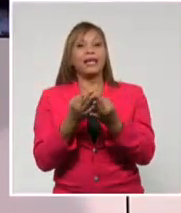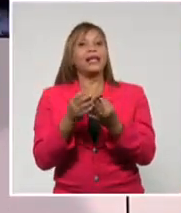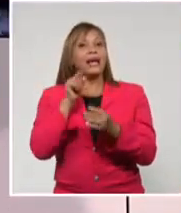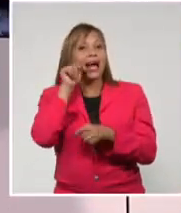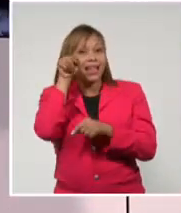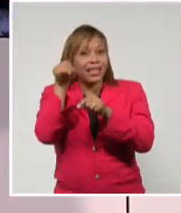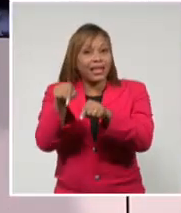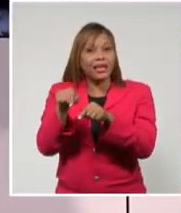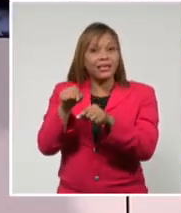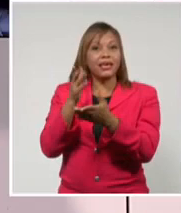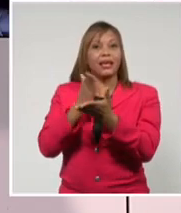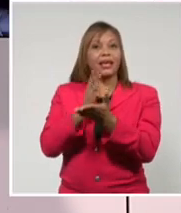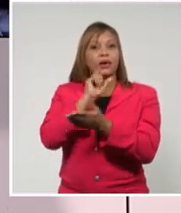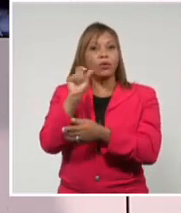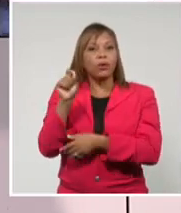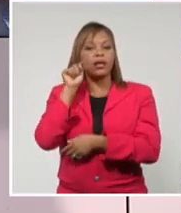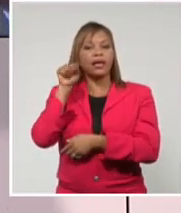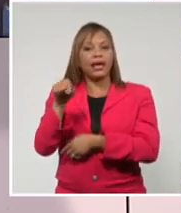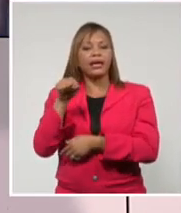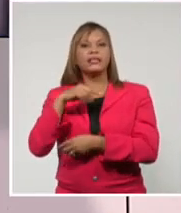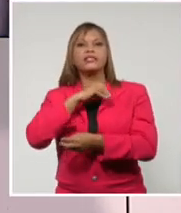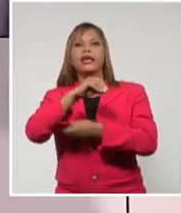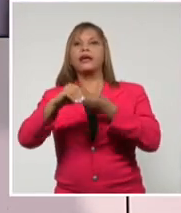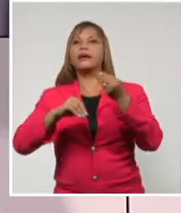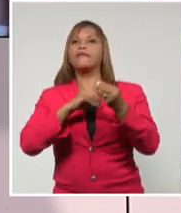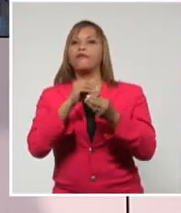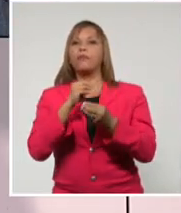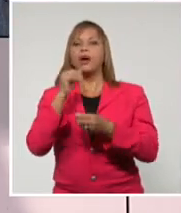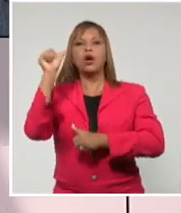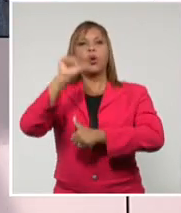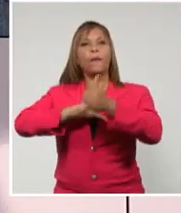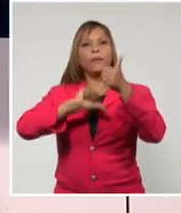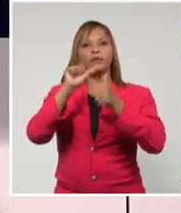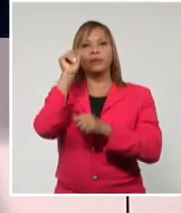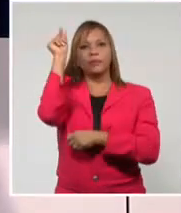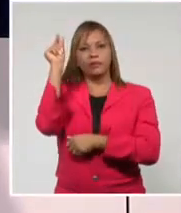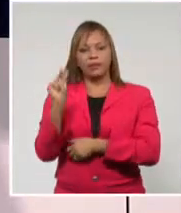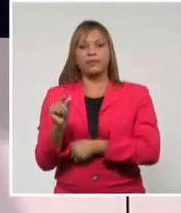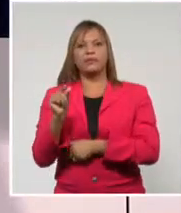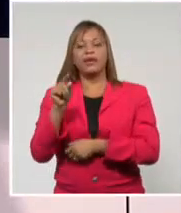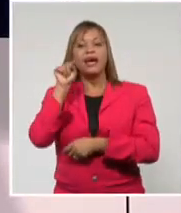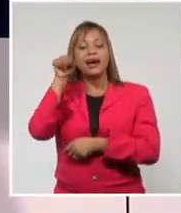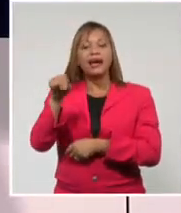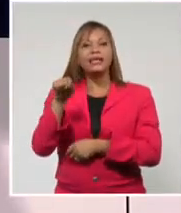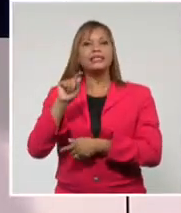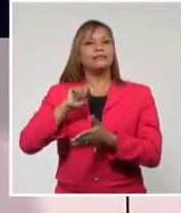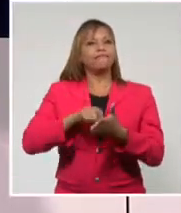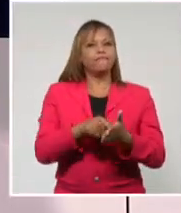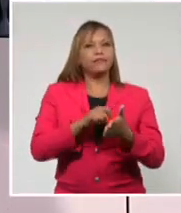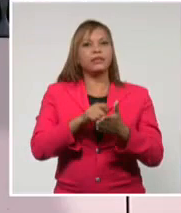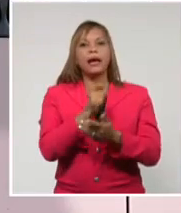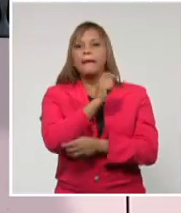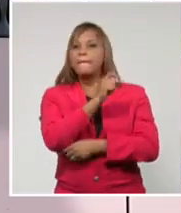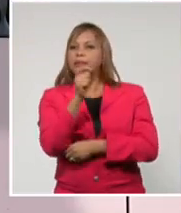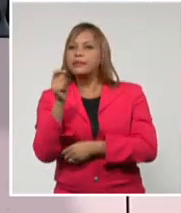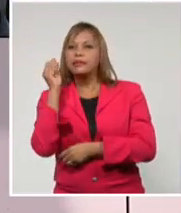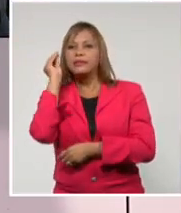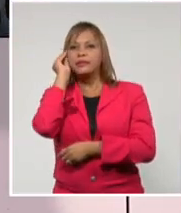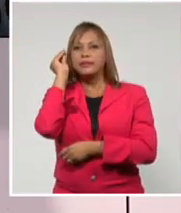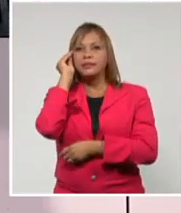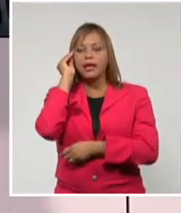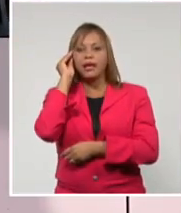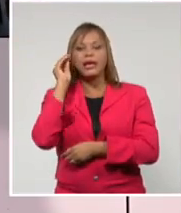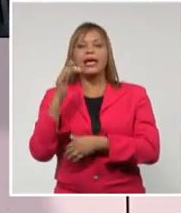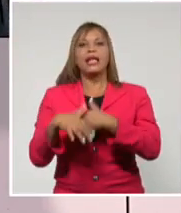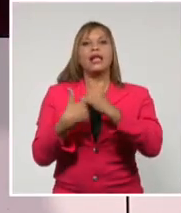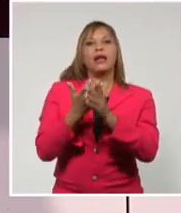allí donde mejor se forjan actitudes y también los valores. Es en ese ámbito donde debemos insistir en el aprendizaje de hábitos de higiene, el lavado